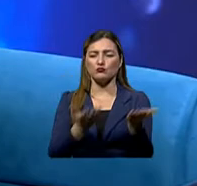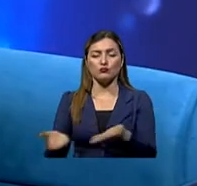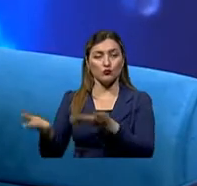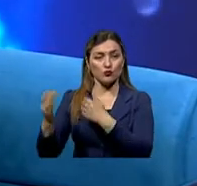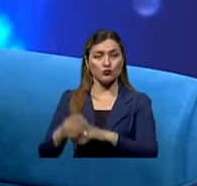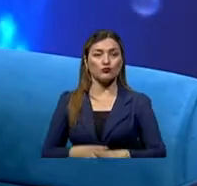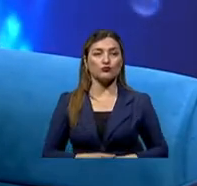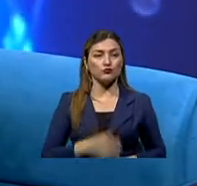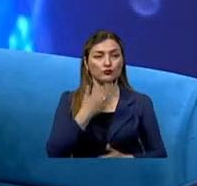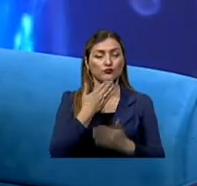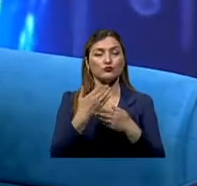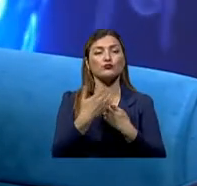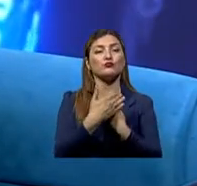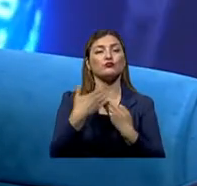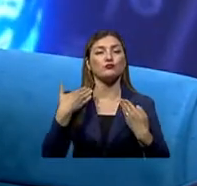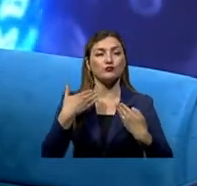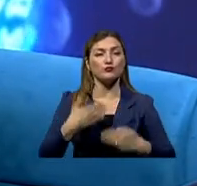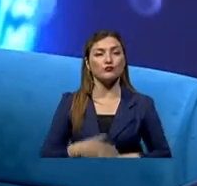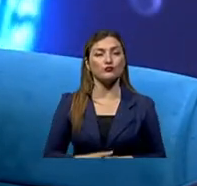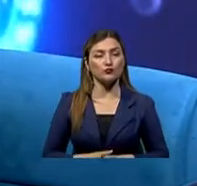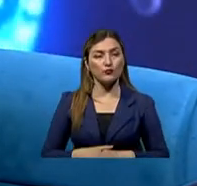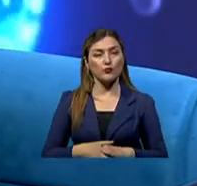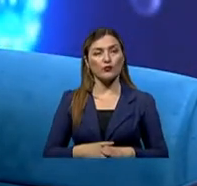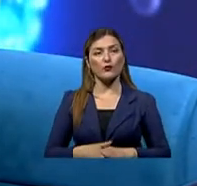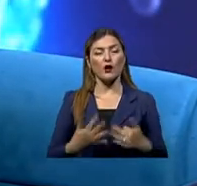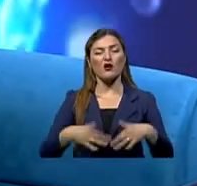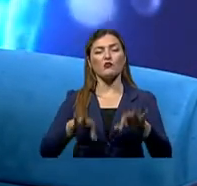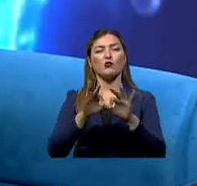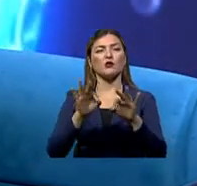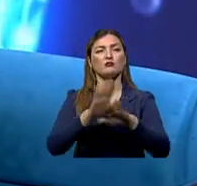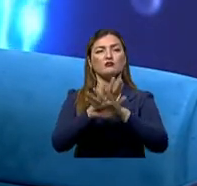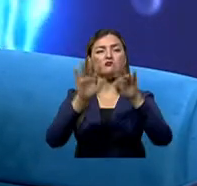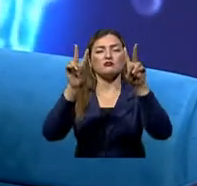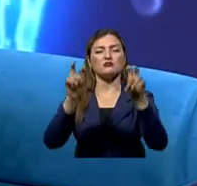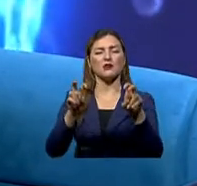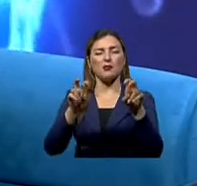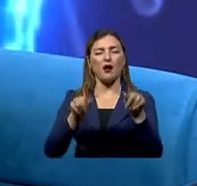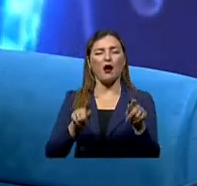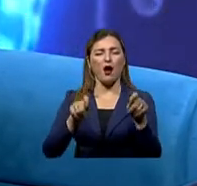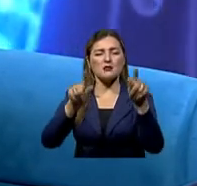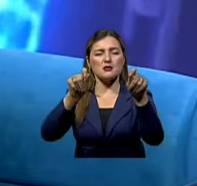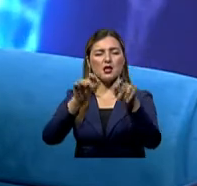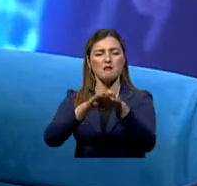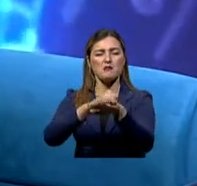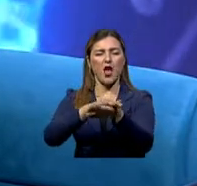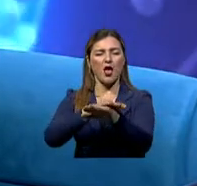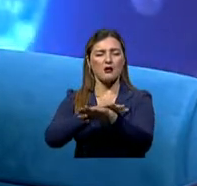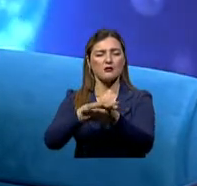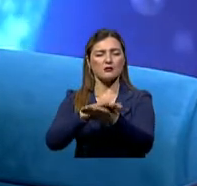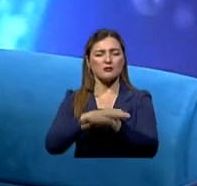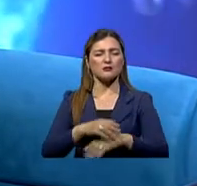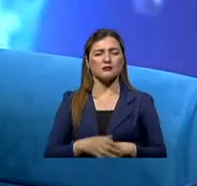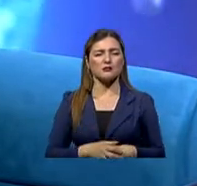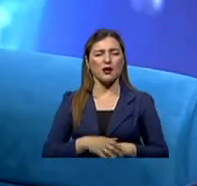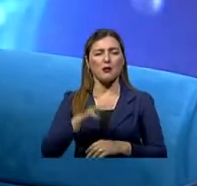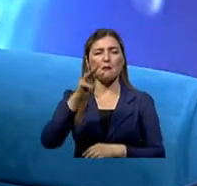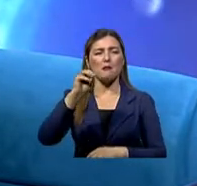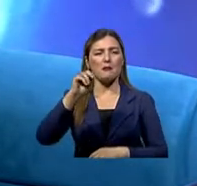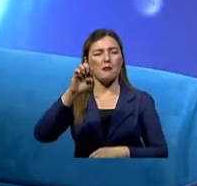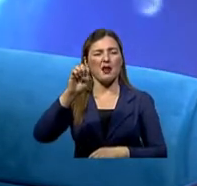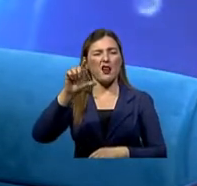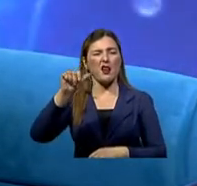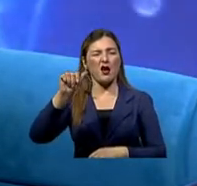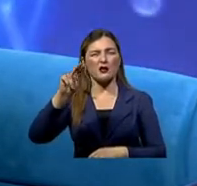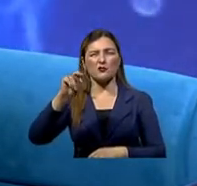Muchas gracias por la invitación. Lo importante del melanoma que hay que tener en cuenta es que, si bien es cierto, es el que menos da comparado con el resto